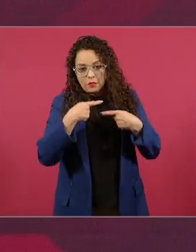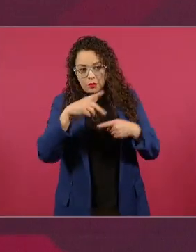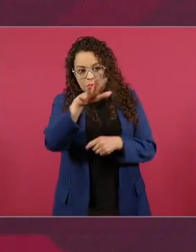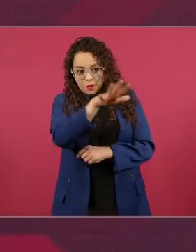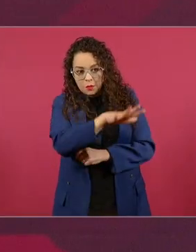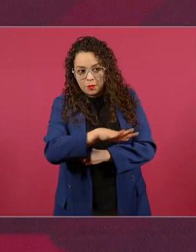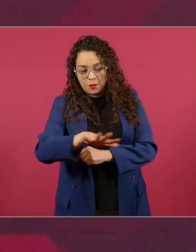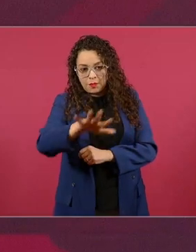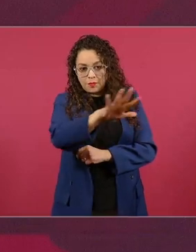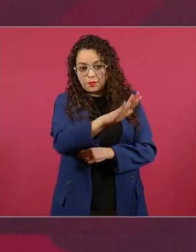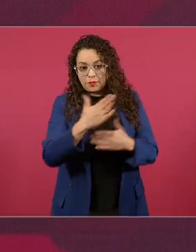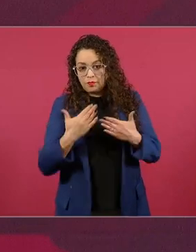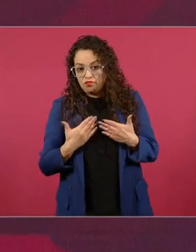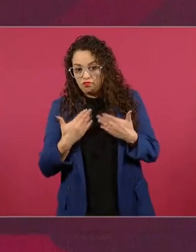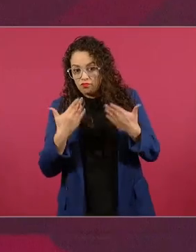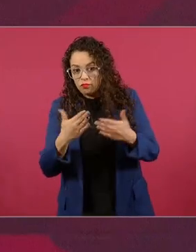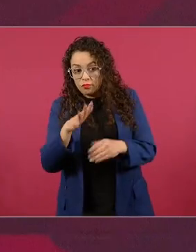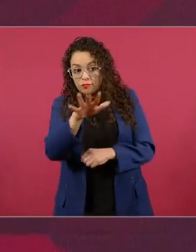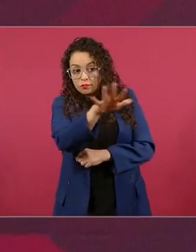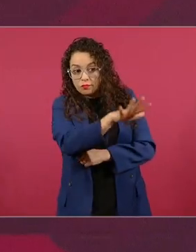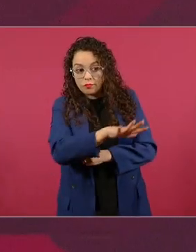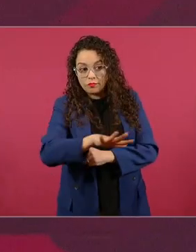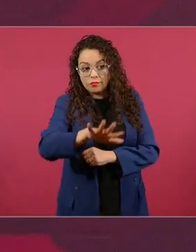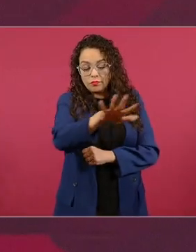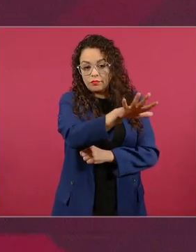pues lleva uno ventaja